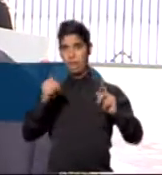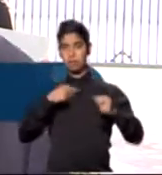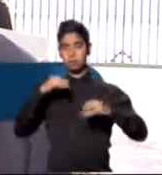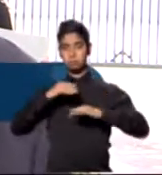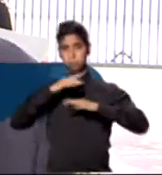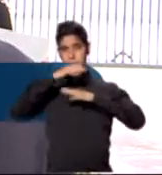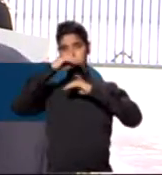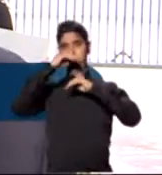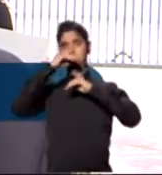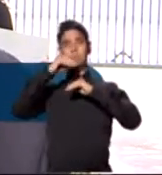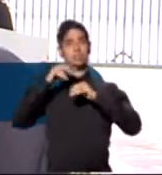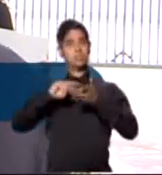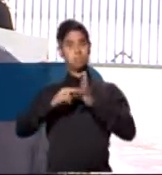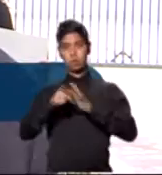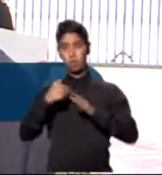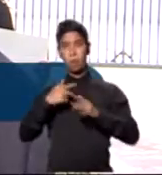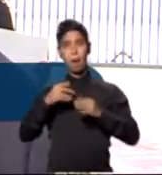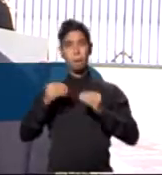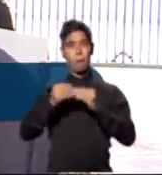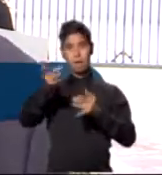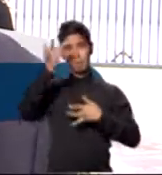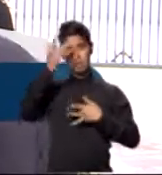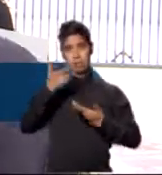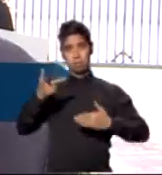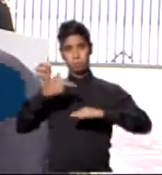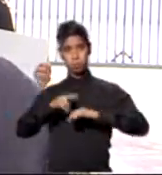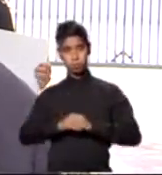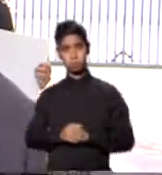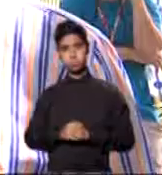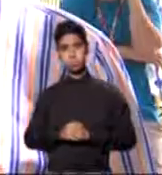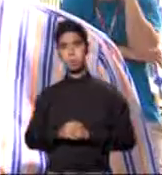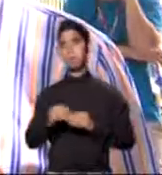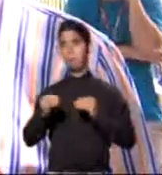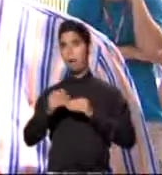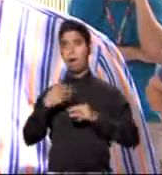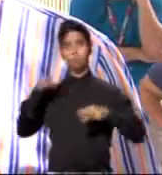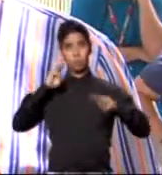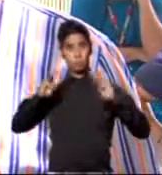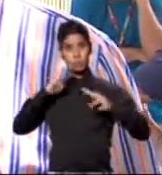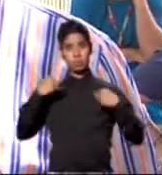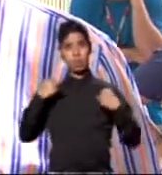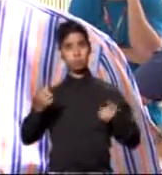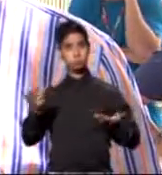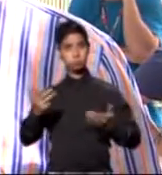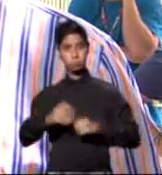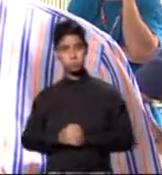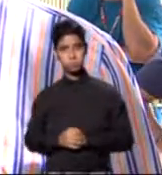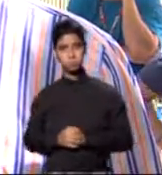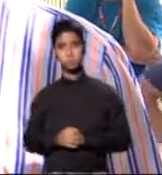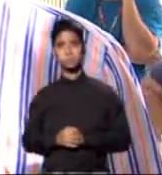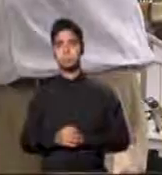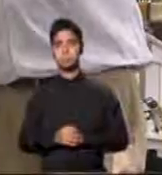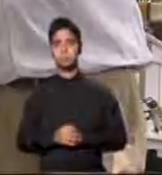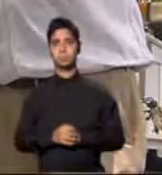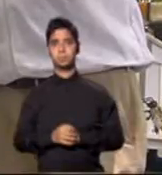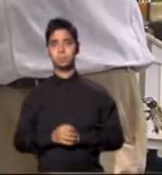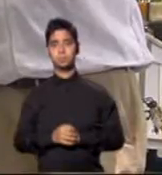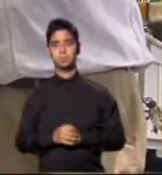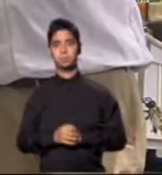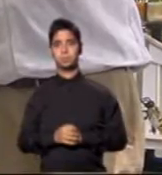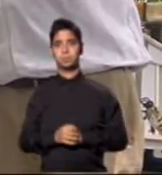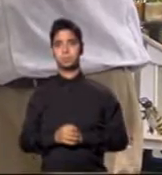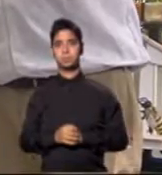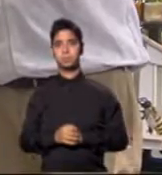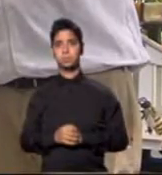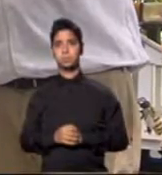piel, y esto es crear más enfermedades en Puerto Rico, más preocupación de salud. Ian Pagan trabaja proyectos pasados en los principios de agricultura orgánica